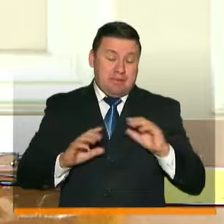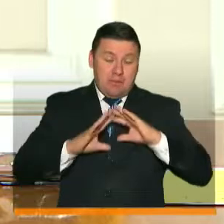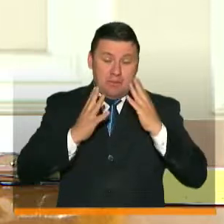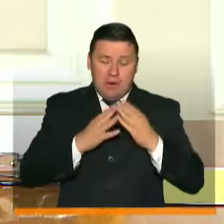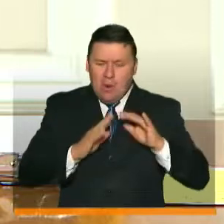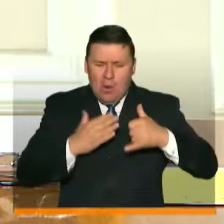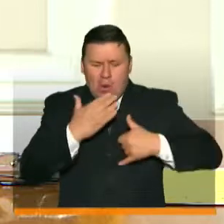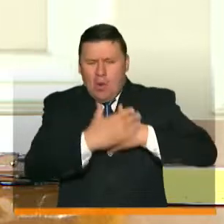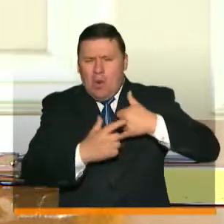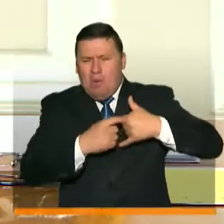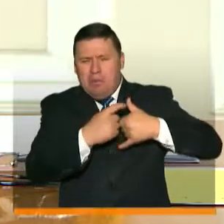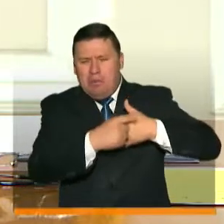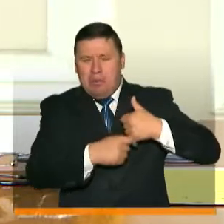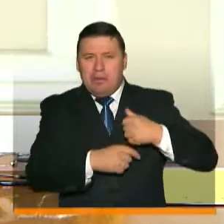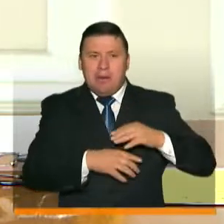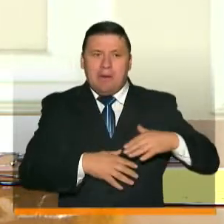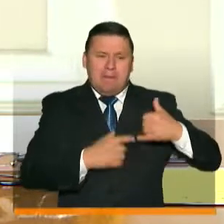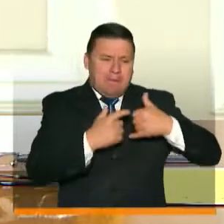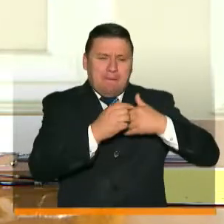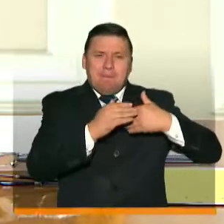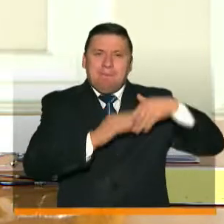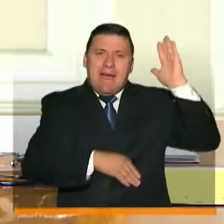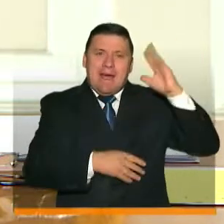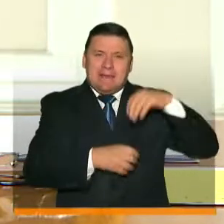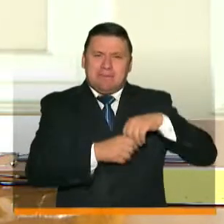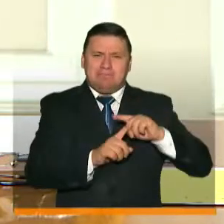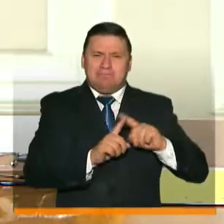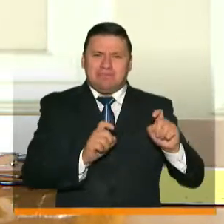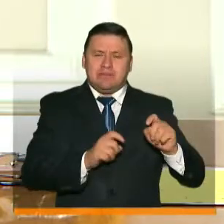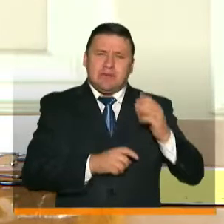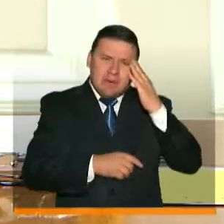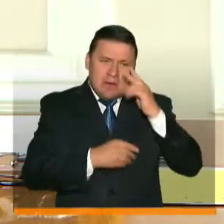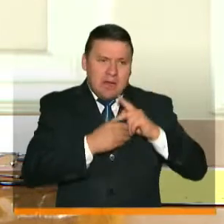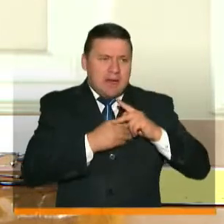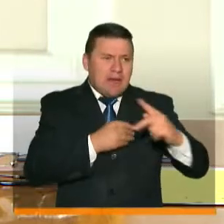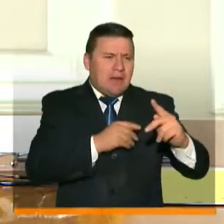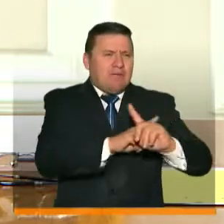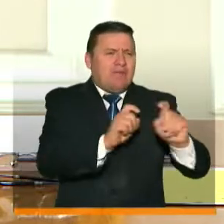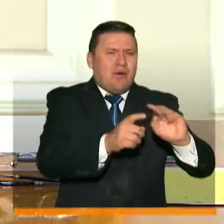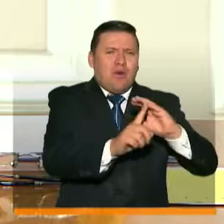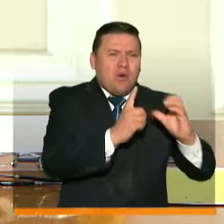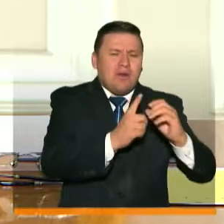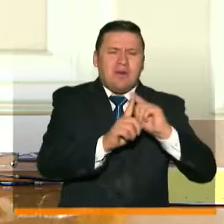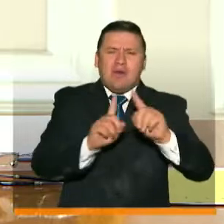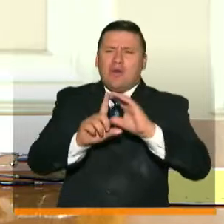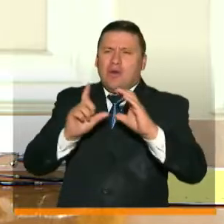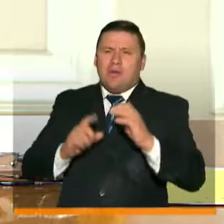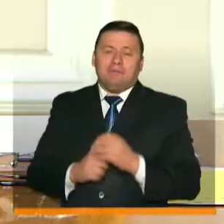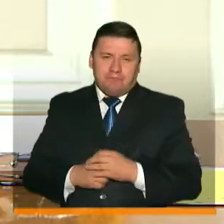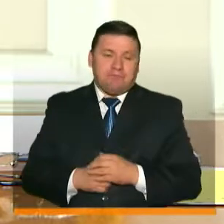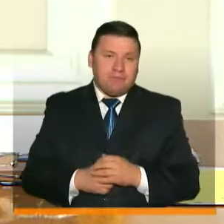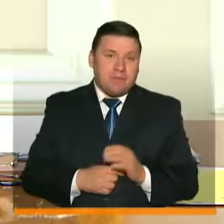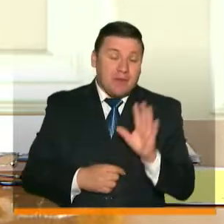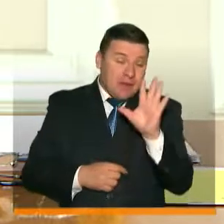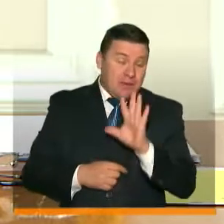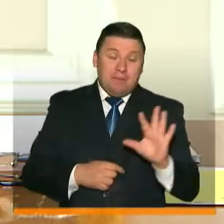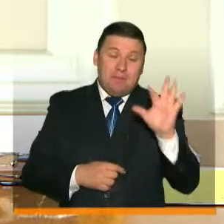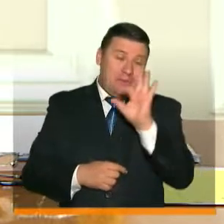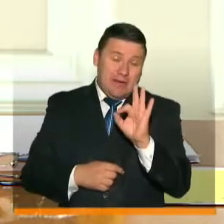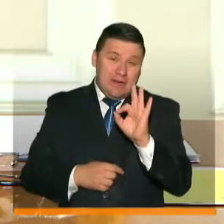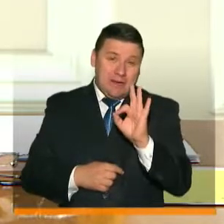planeta, tenemos uno de los territorios con más biodiversidad por kilómetro cuadrado. En este contexto de la pandemia,